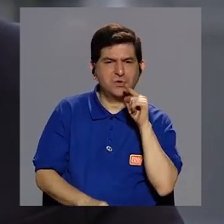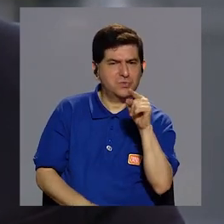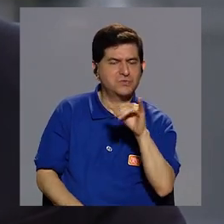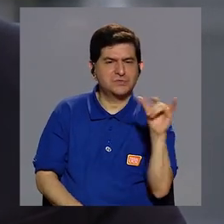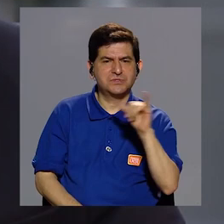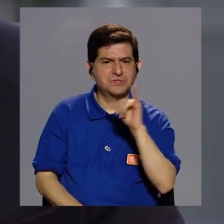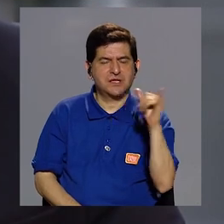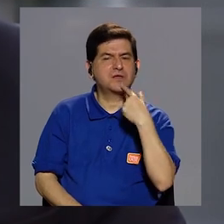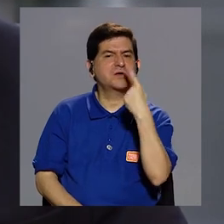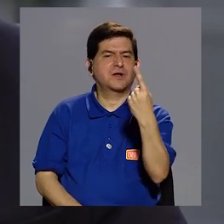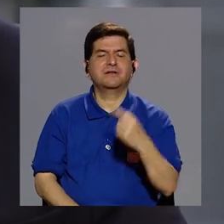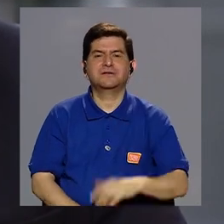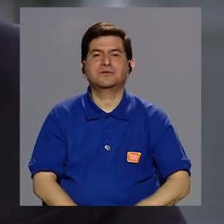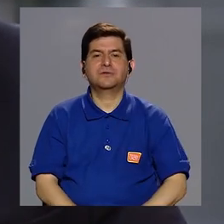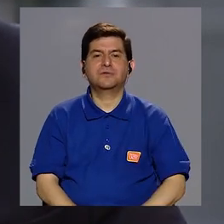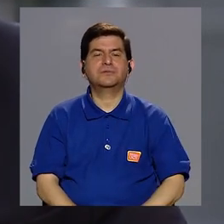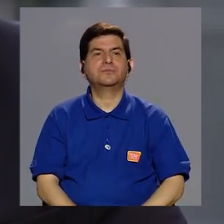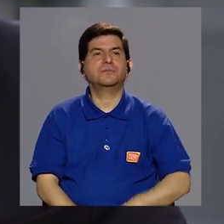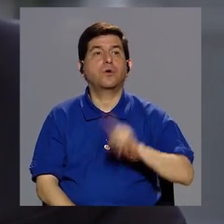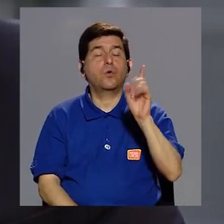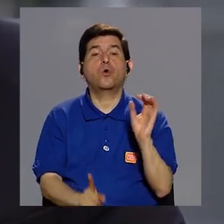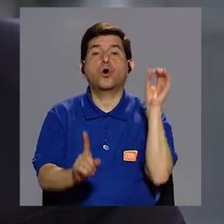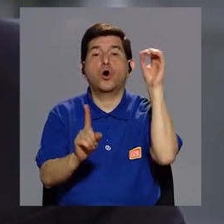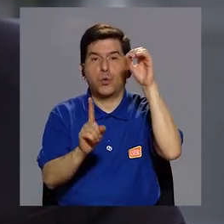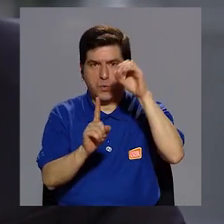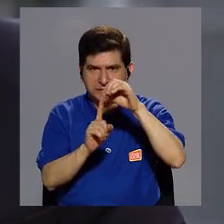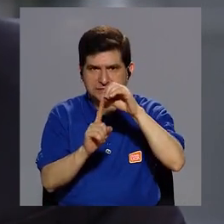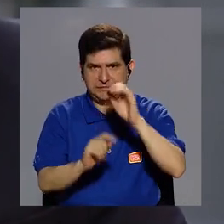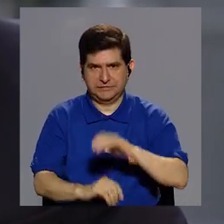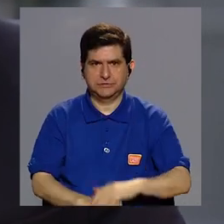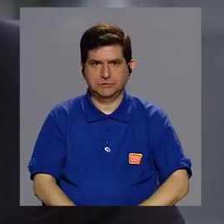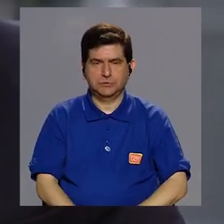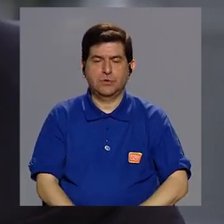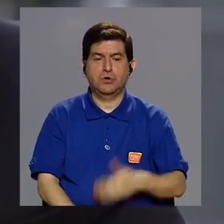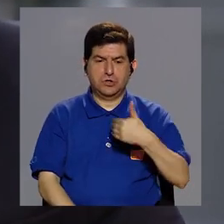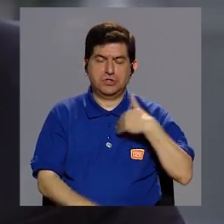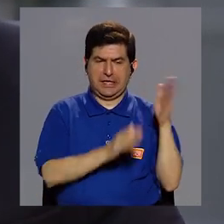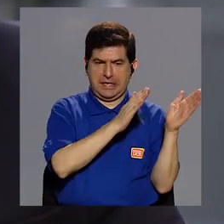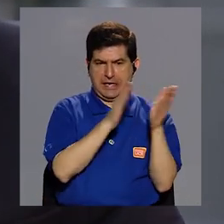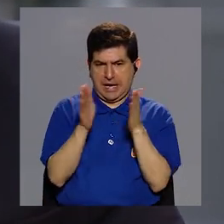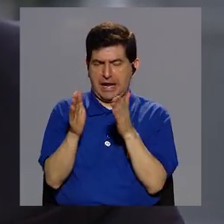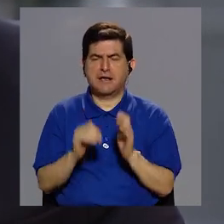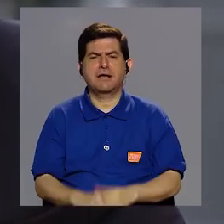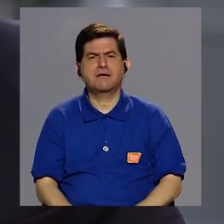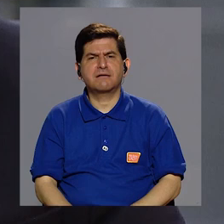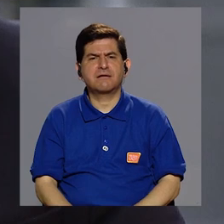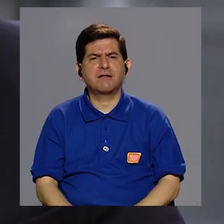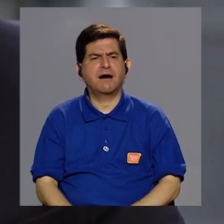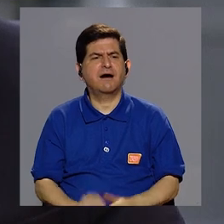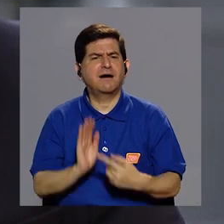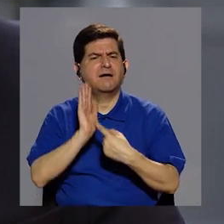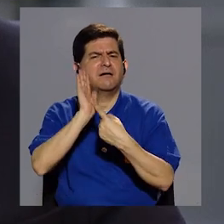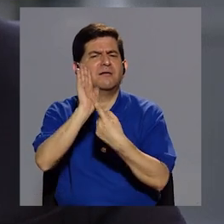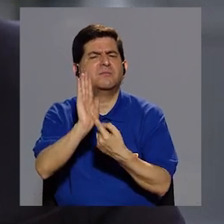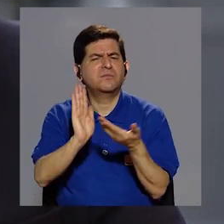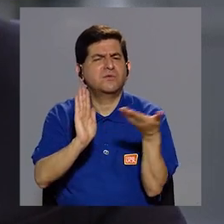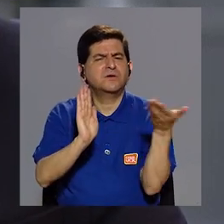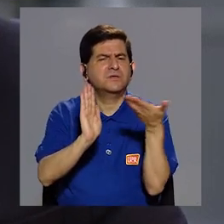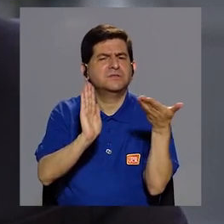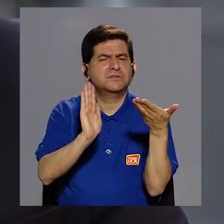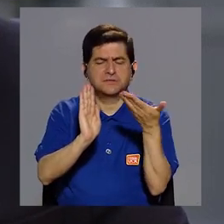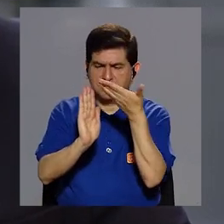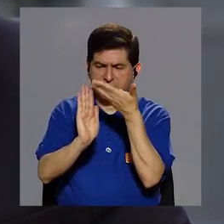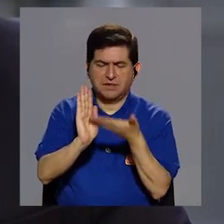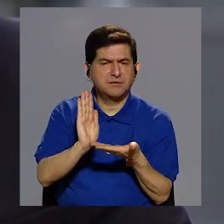en el mismo escenario que usted ha mencionado. Uno de los objetivos que tiene el plan hace mención